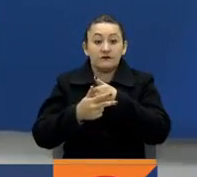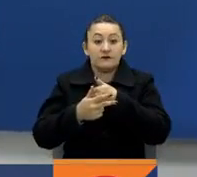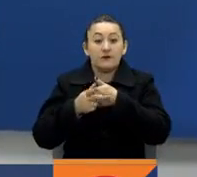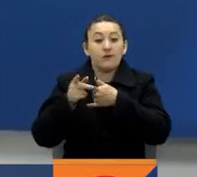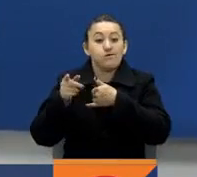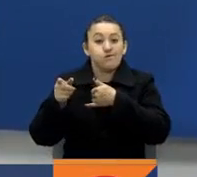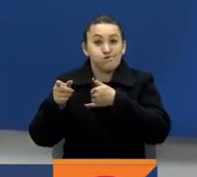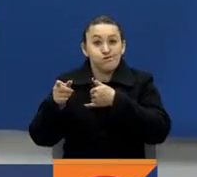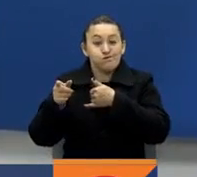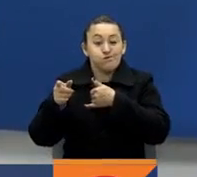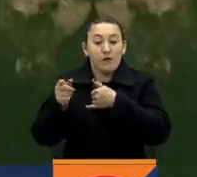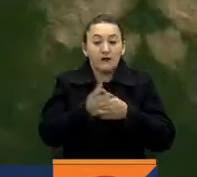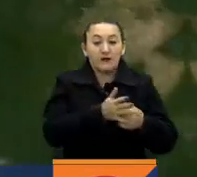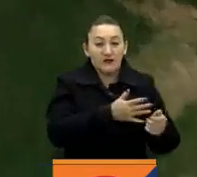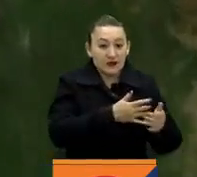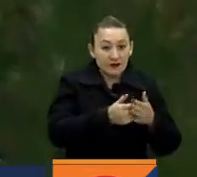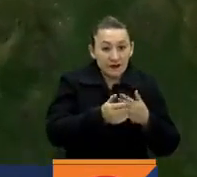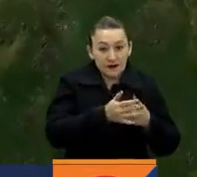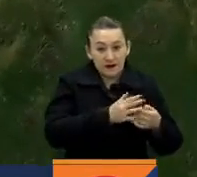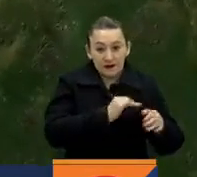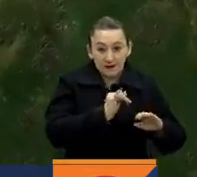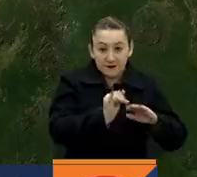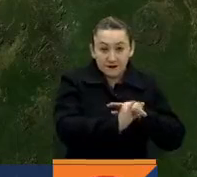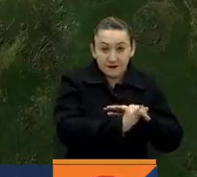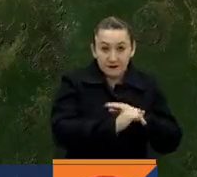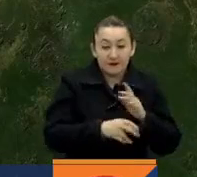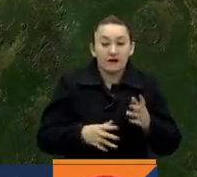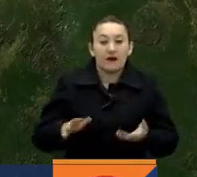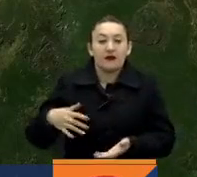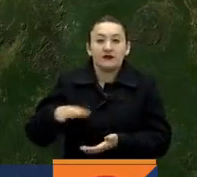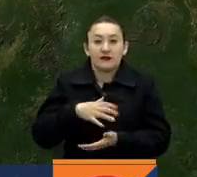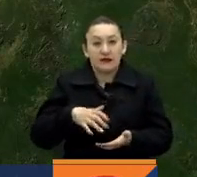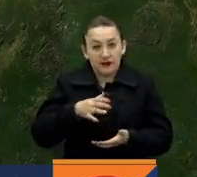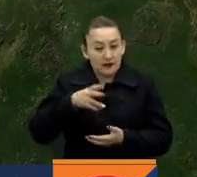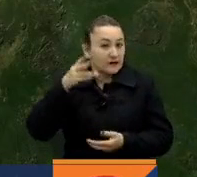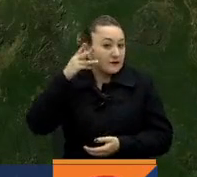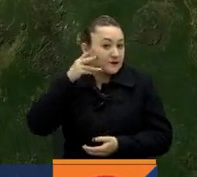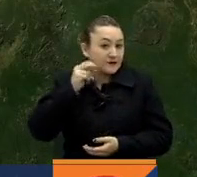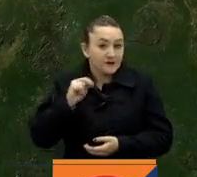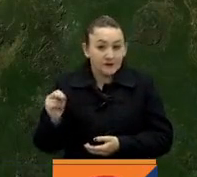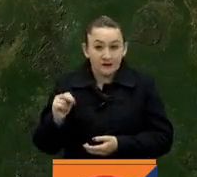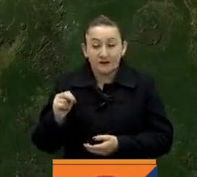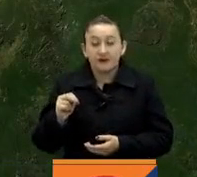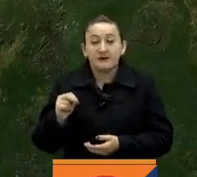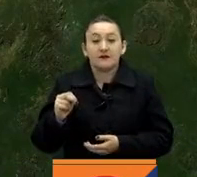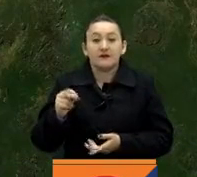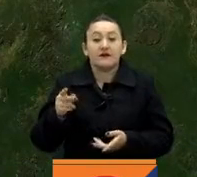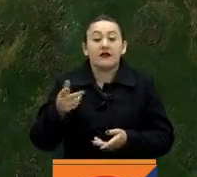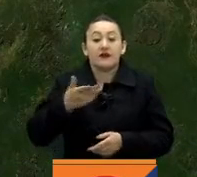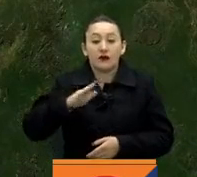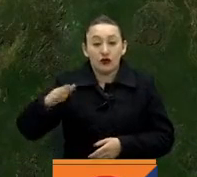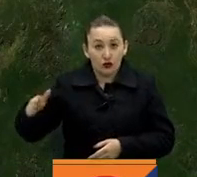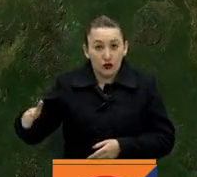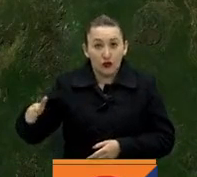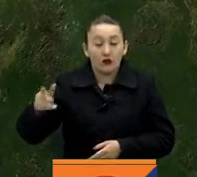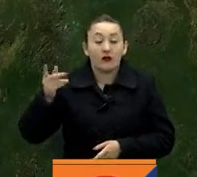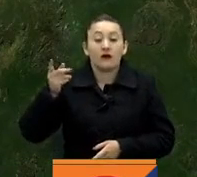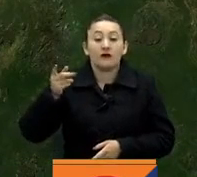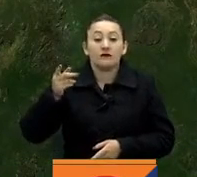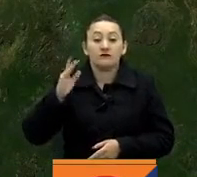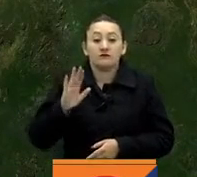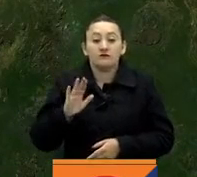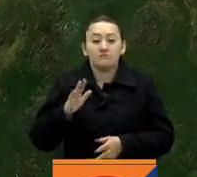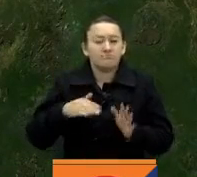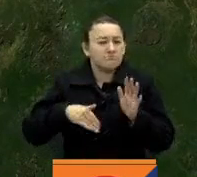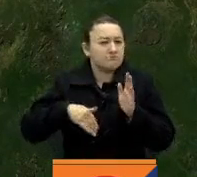archipiélago San Andrés y Providencia, los santanderes, norte de Santander, Santander, Antioquia, ha uno de los departamentos